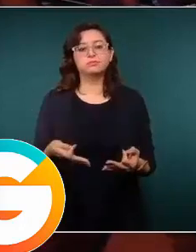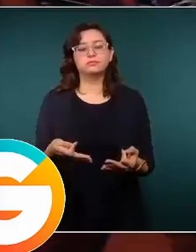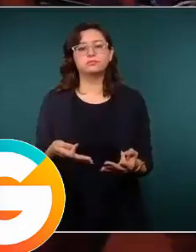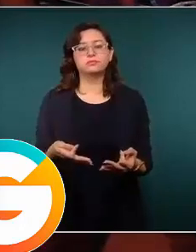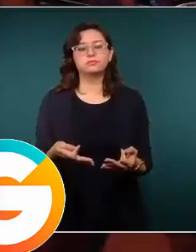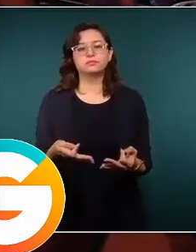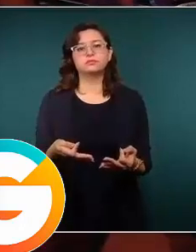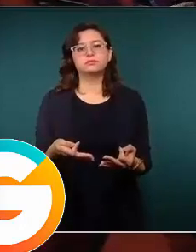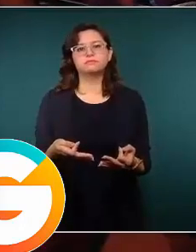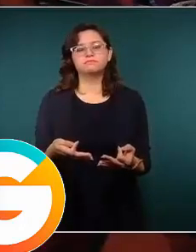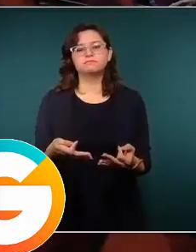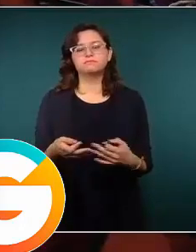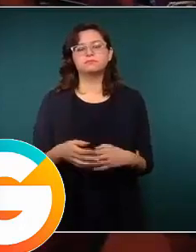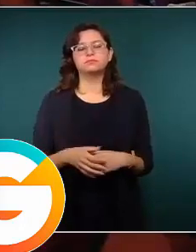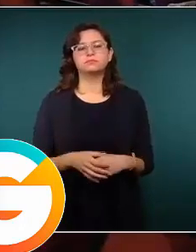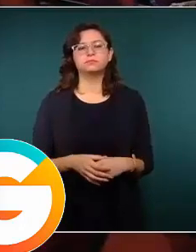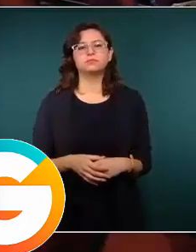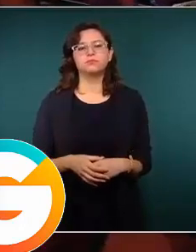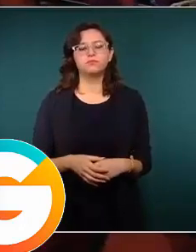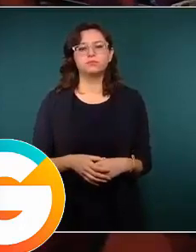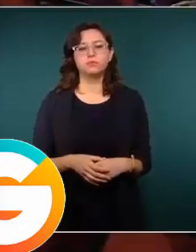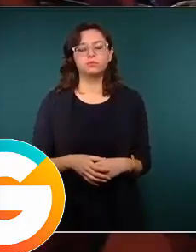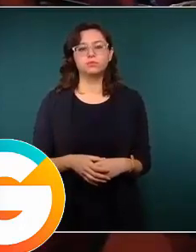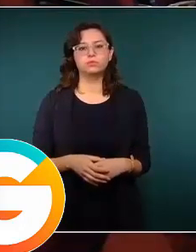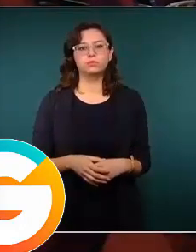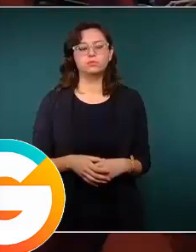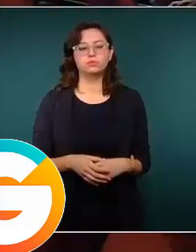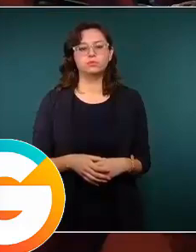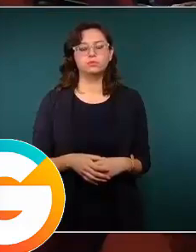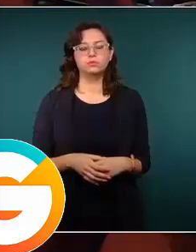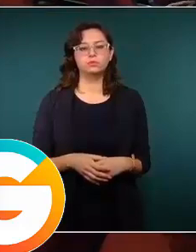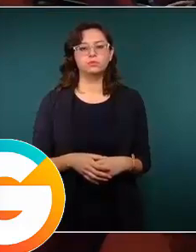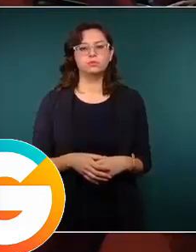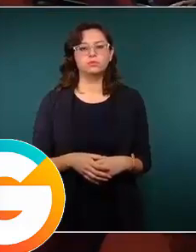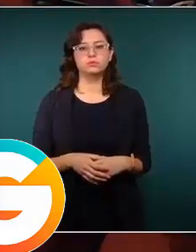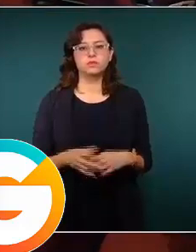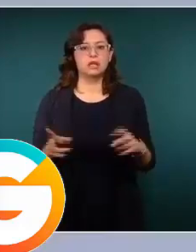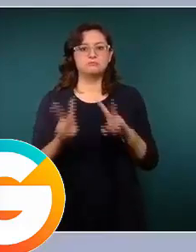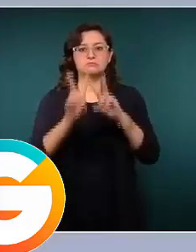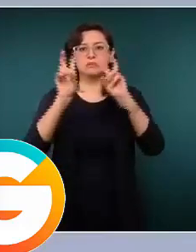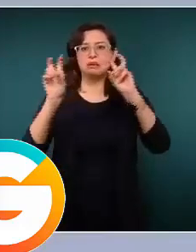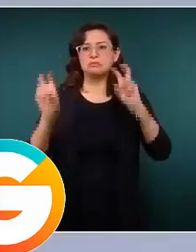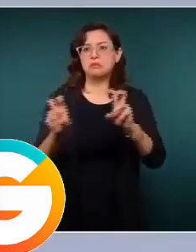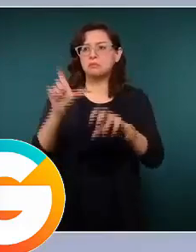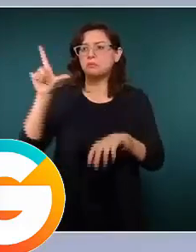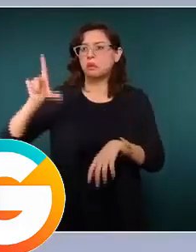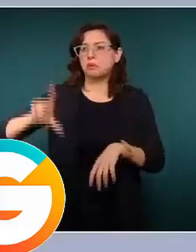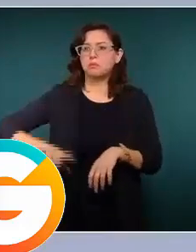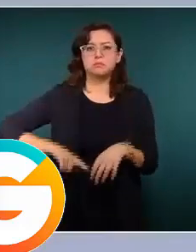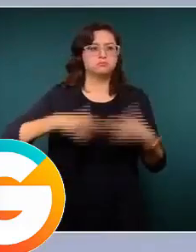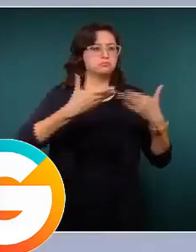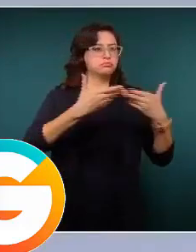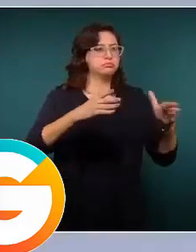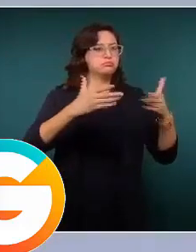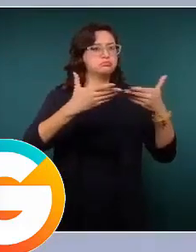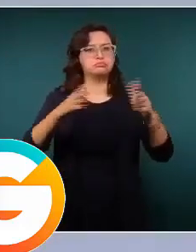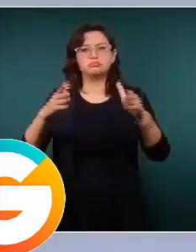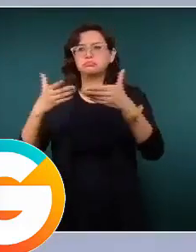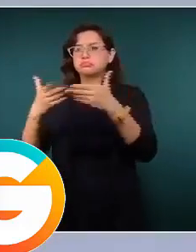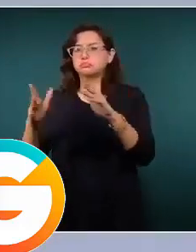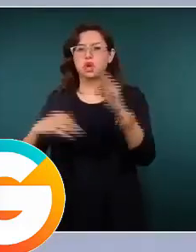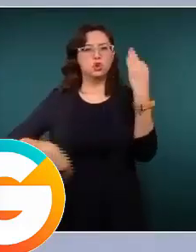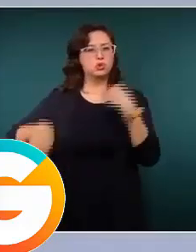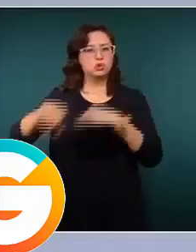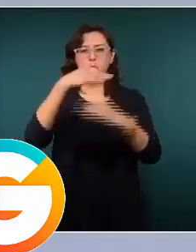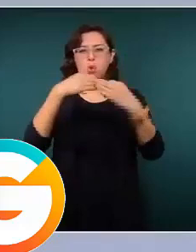todos los asuntos públicos. No hay